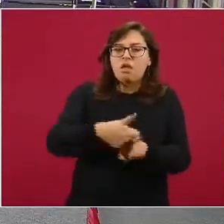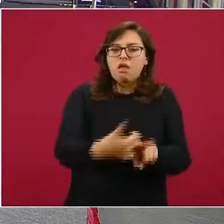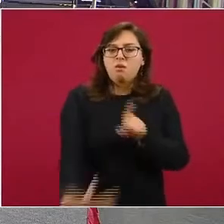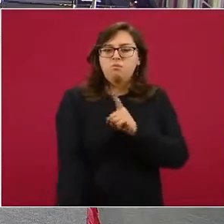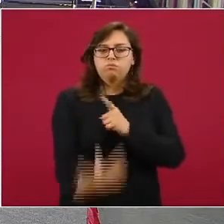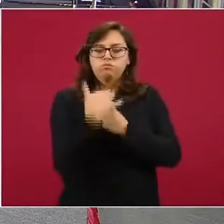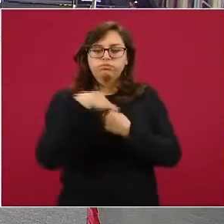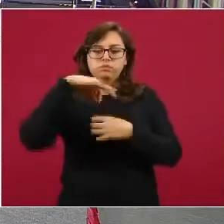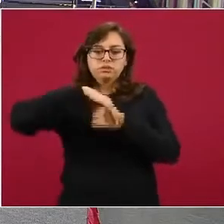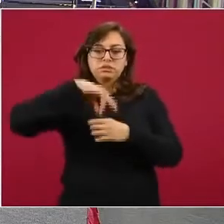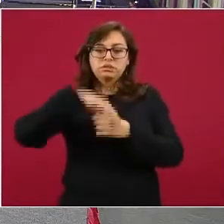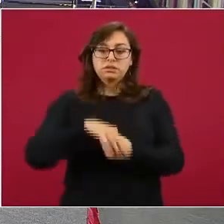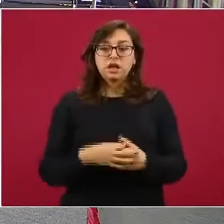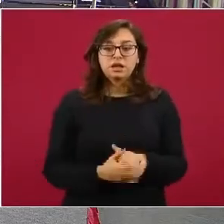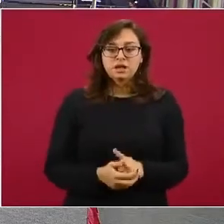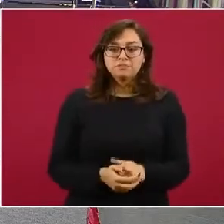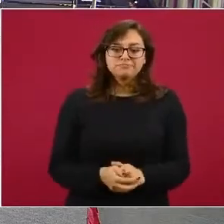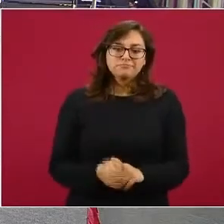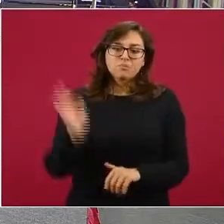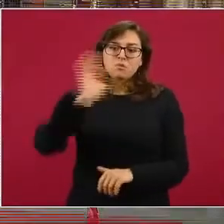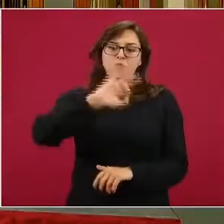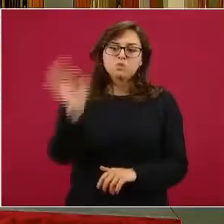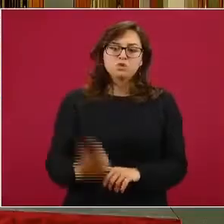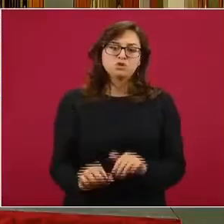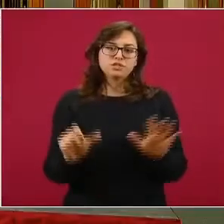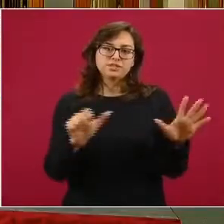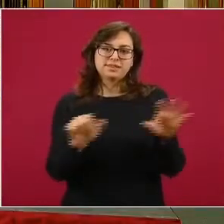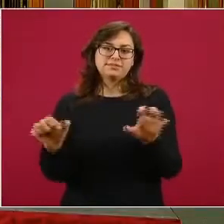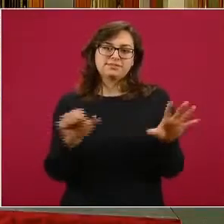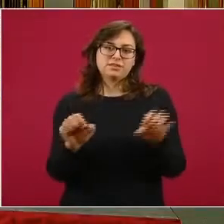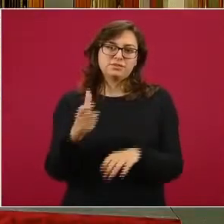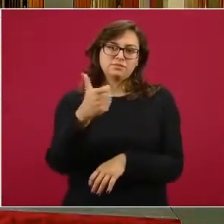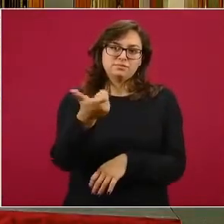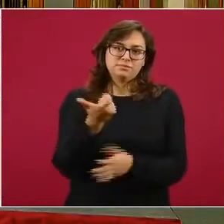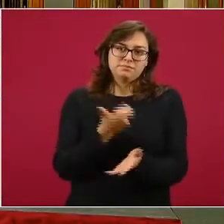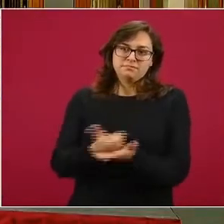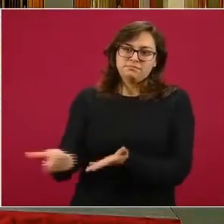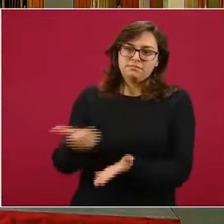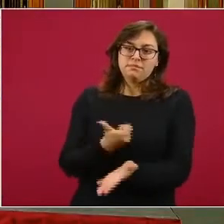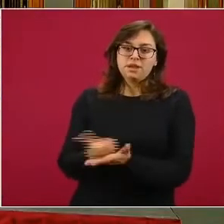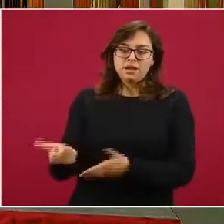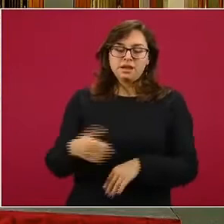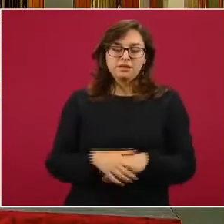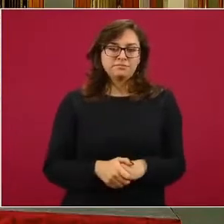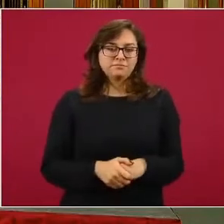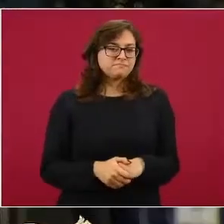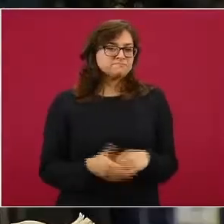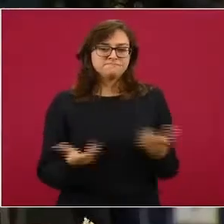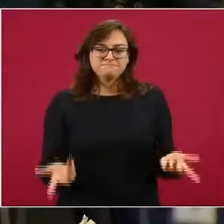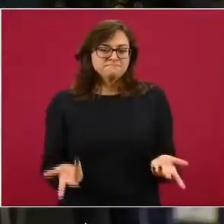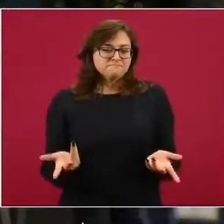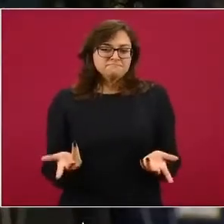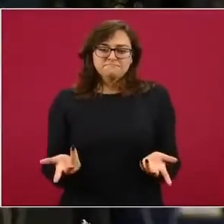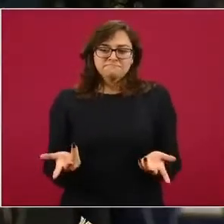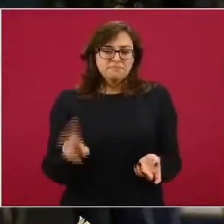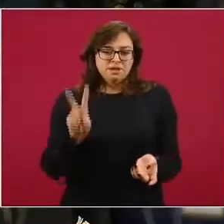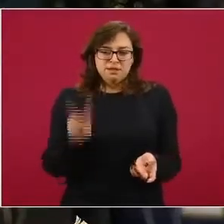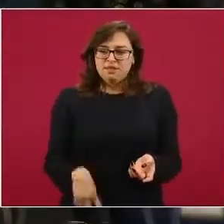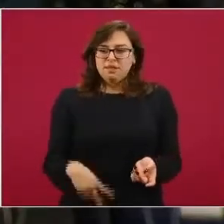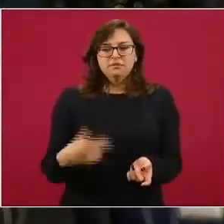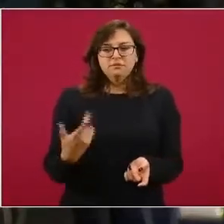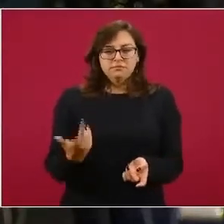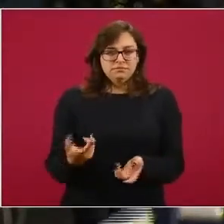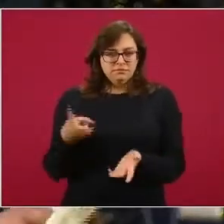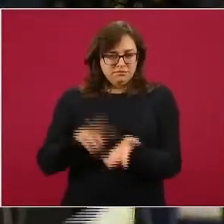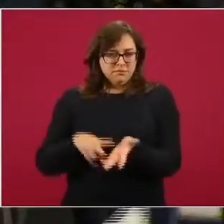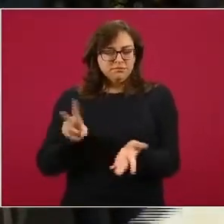pesos la prueba rápida. Cuando nosotros pudimos documentar que estas pruebas cuestan 399,